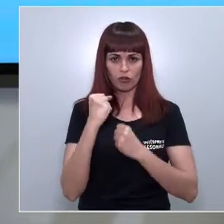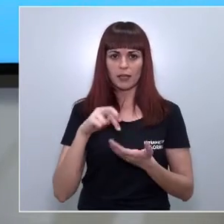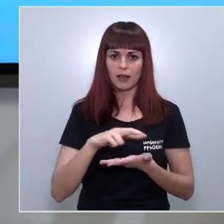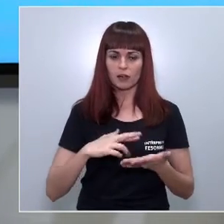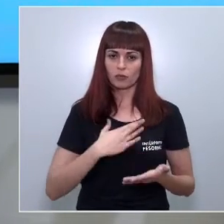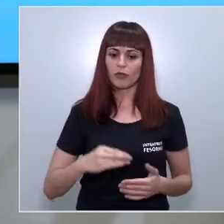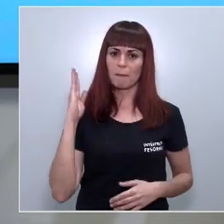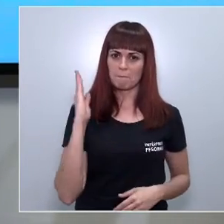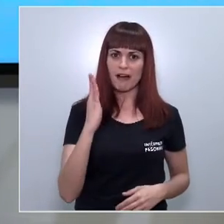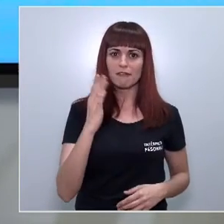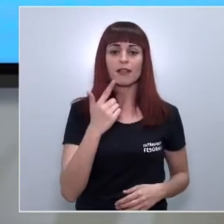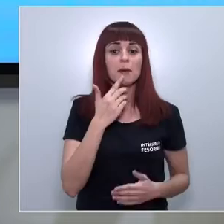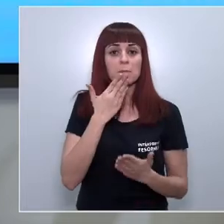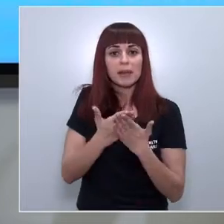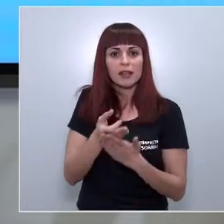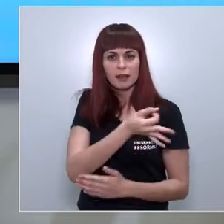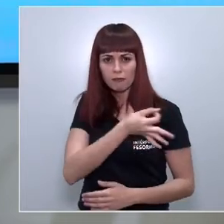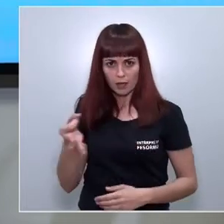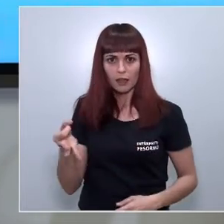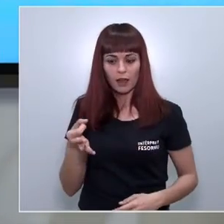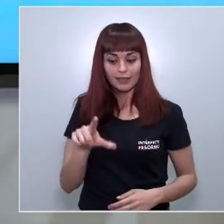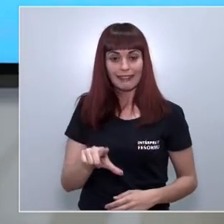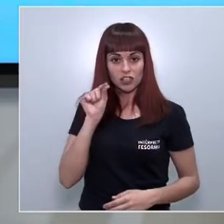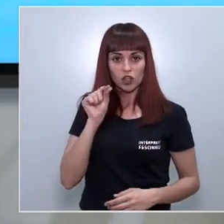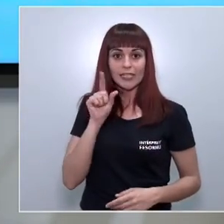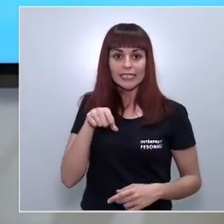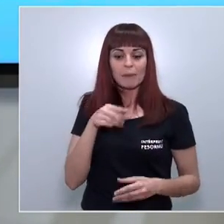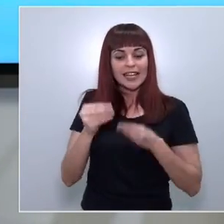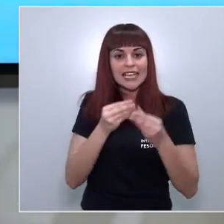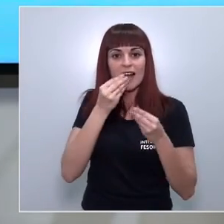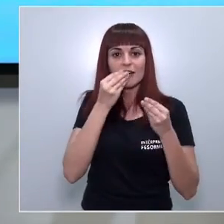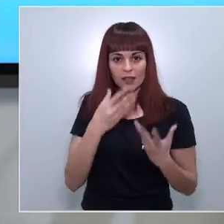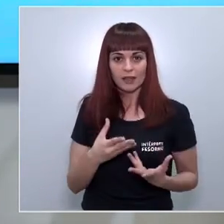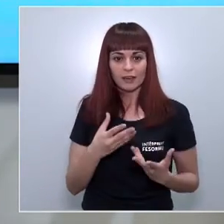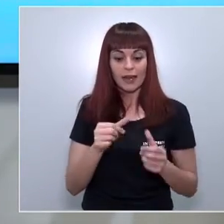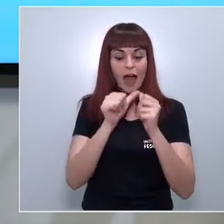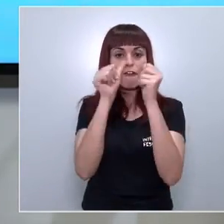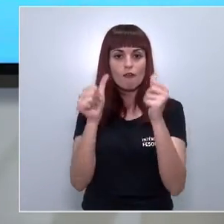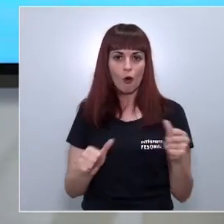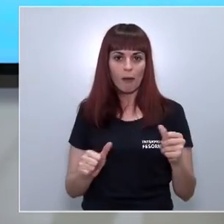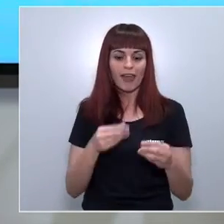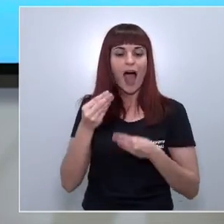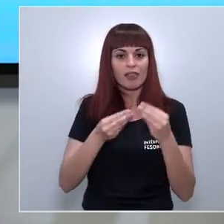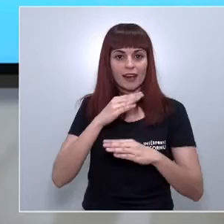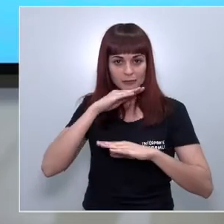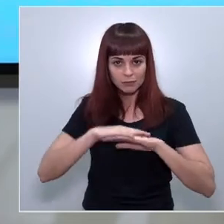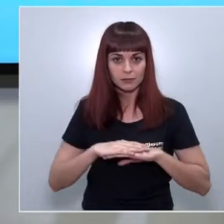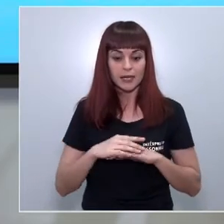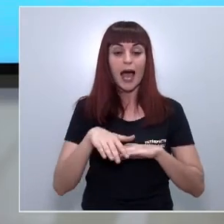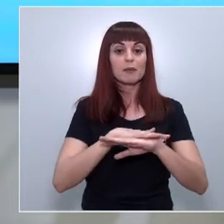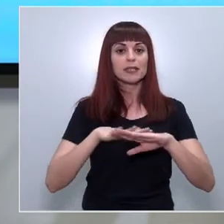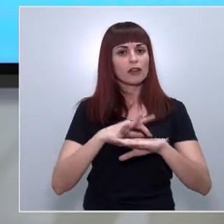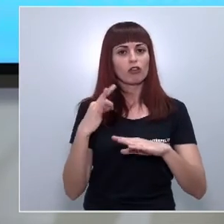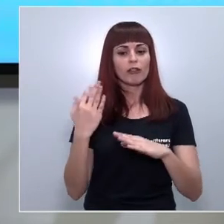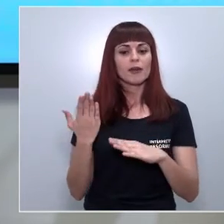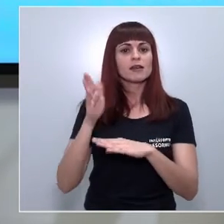región de Murcia. Nos piden eficacia en nuestras decisiones y eficiencia en la manera en la que debemos llevarlas a cabo. La Administración debe